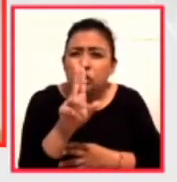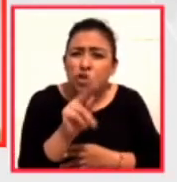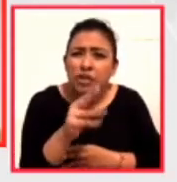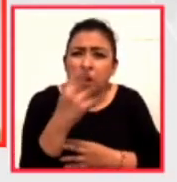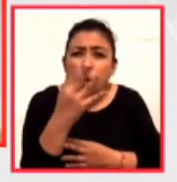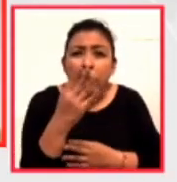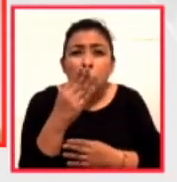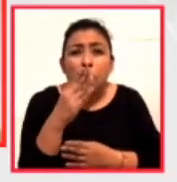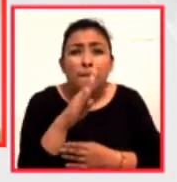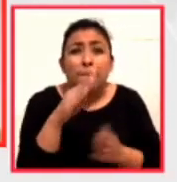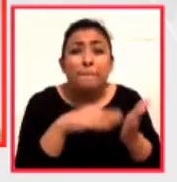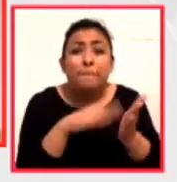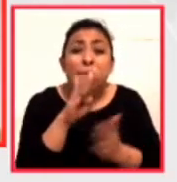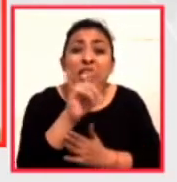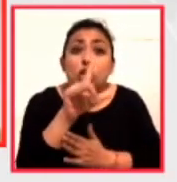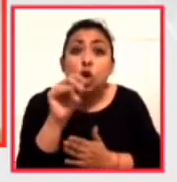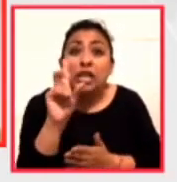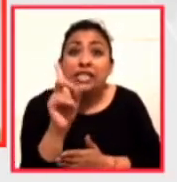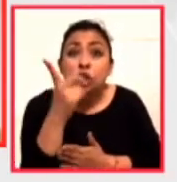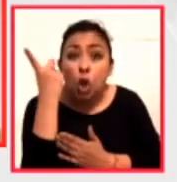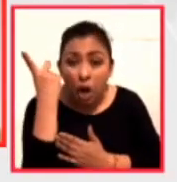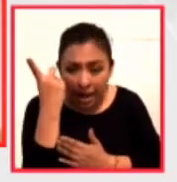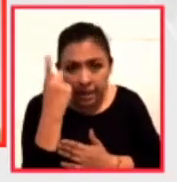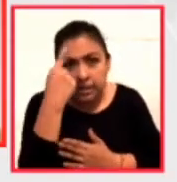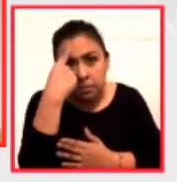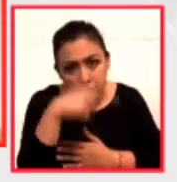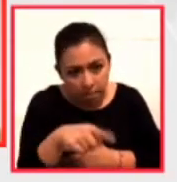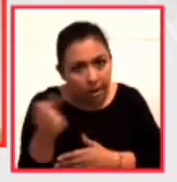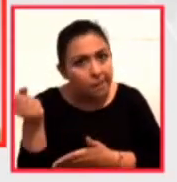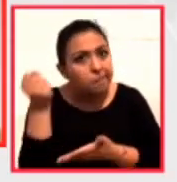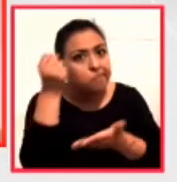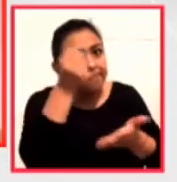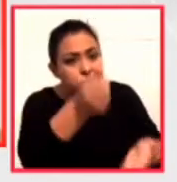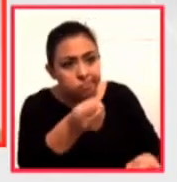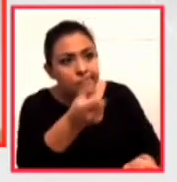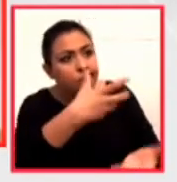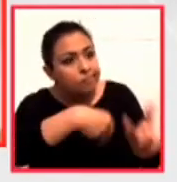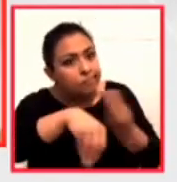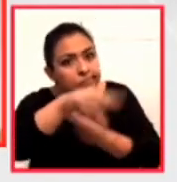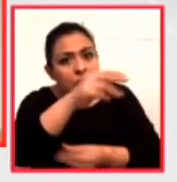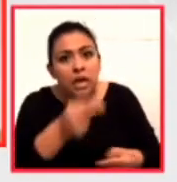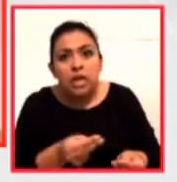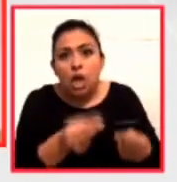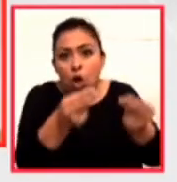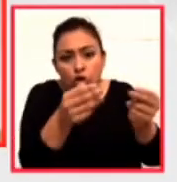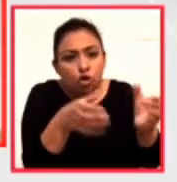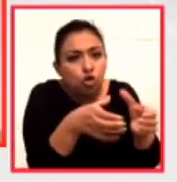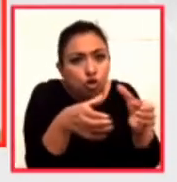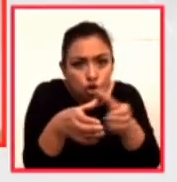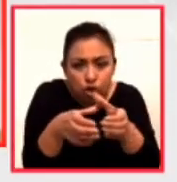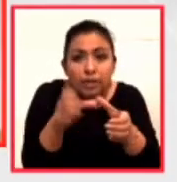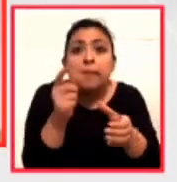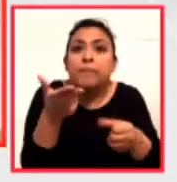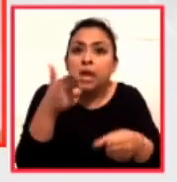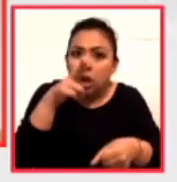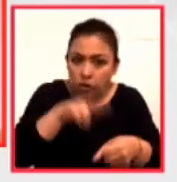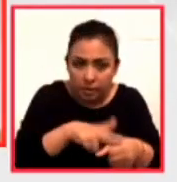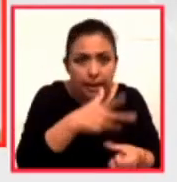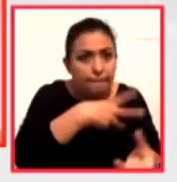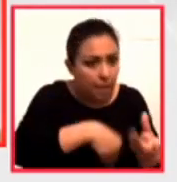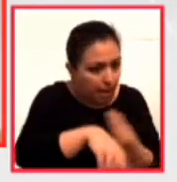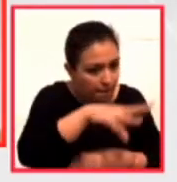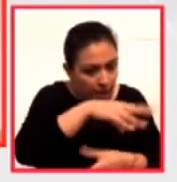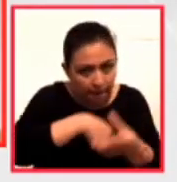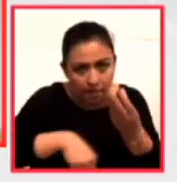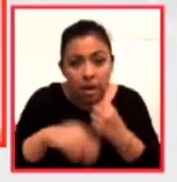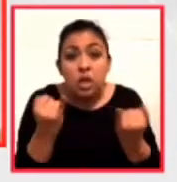billones de dólares justamente para fondear no solamente a los pequeños negocios y también a los hospitales, sino también